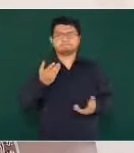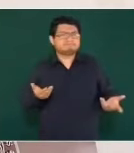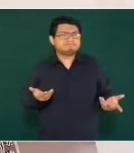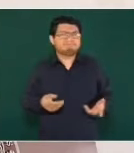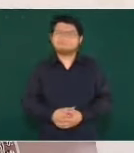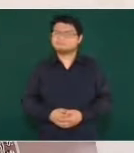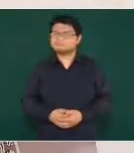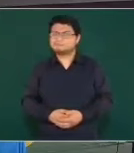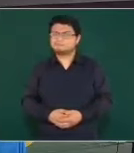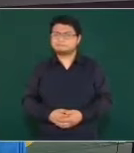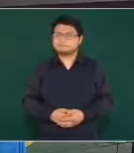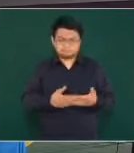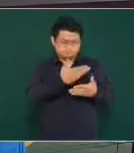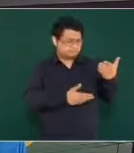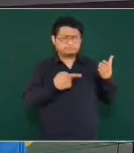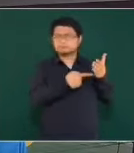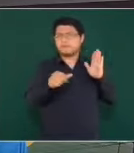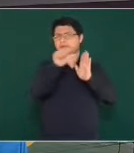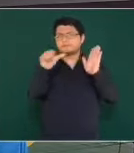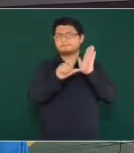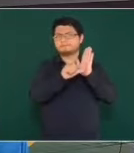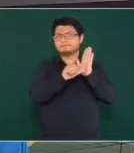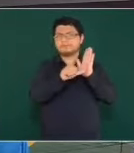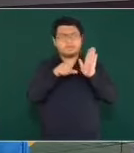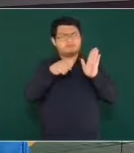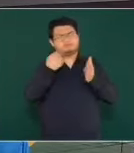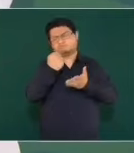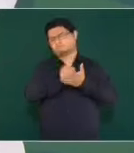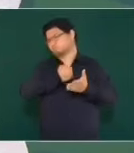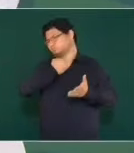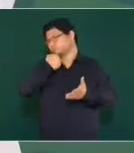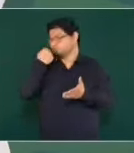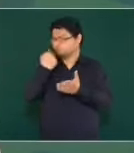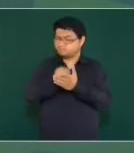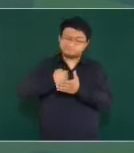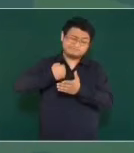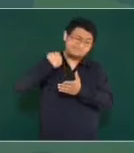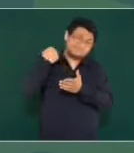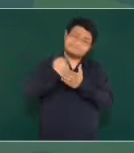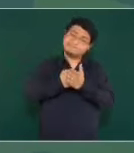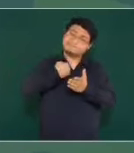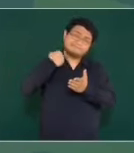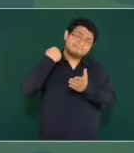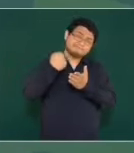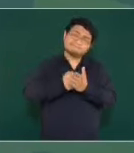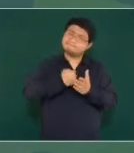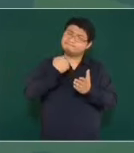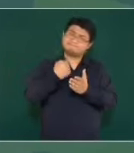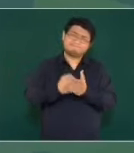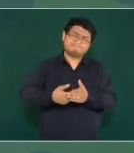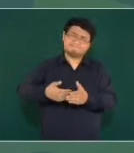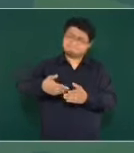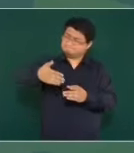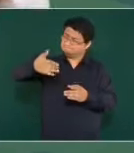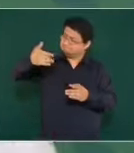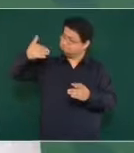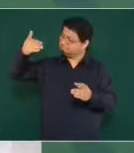Por este artículo han luchado por siglos.